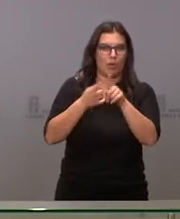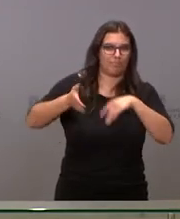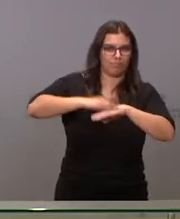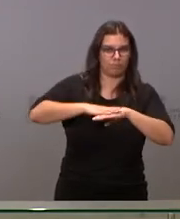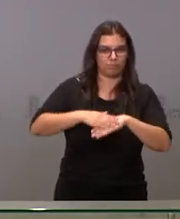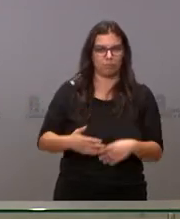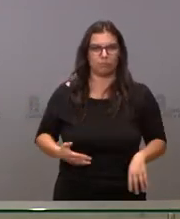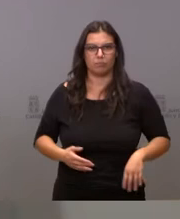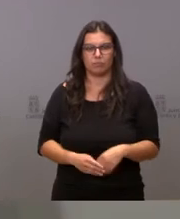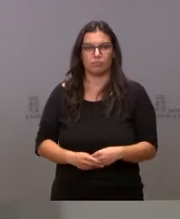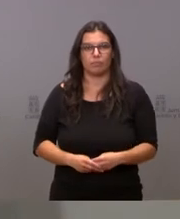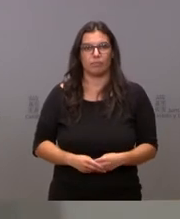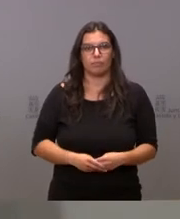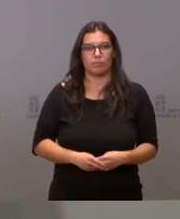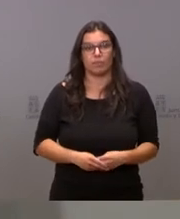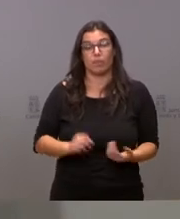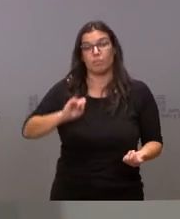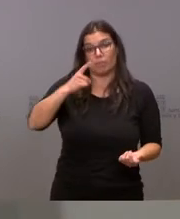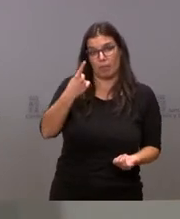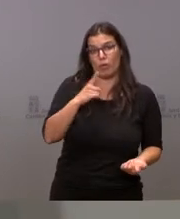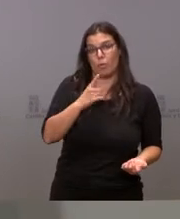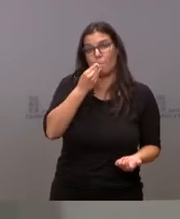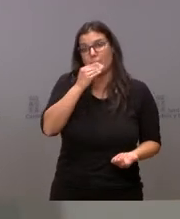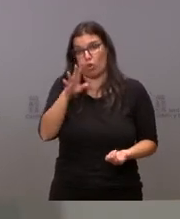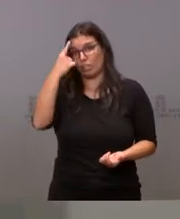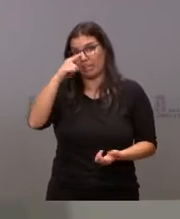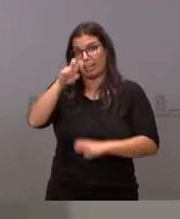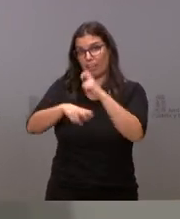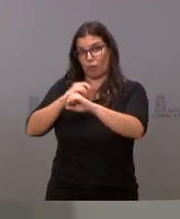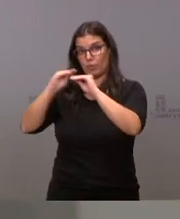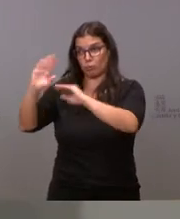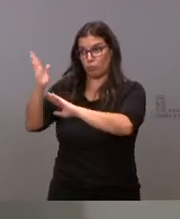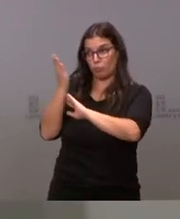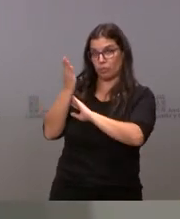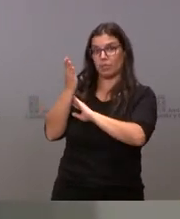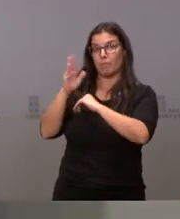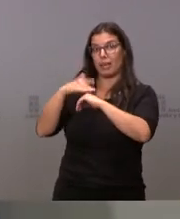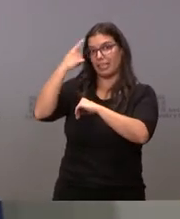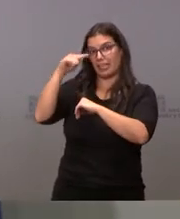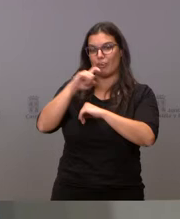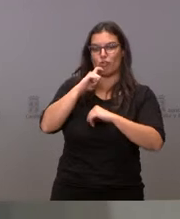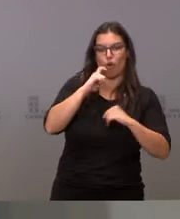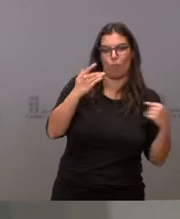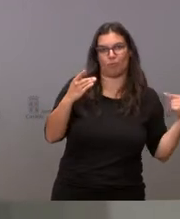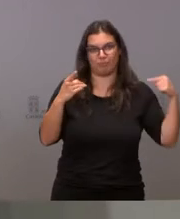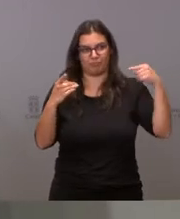Bueno, sería oportuno conocer primero la reforma para saber el alcance de la contrarreforma.